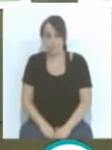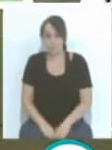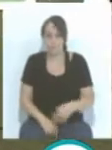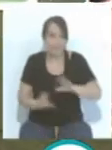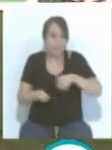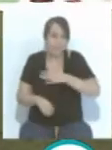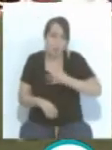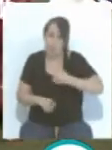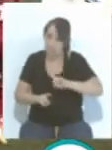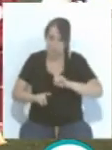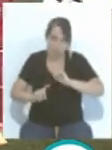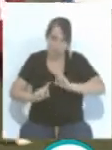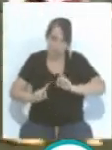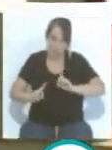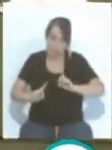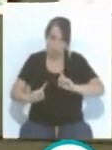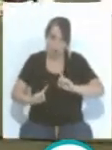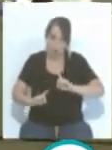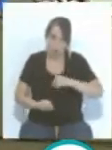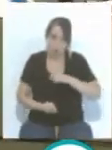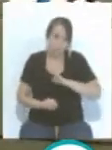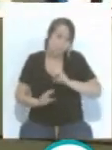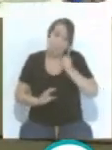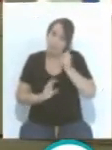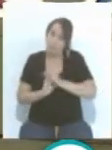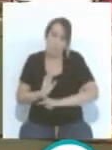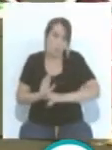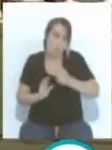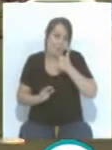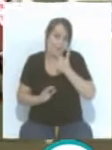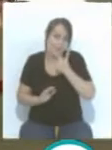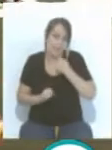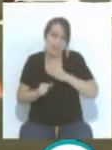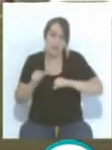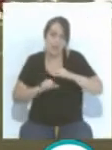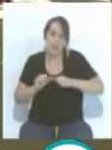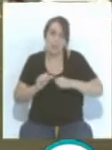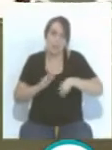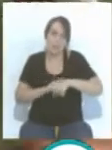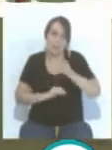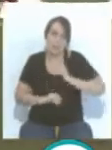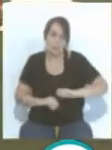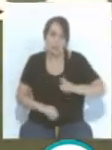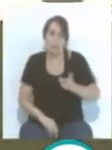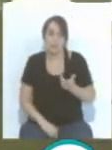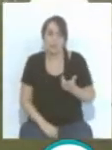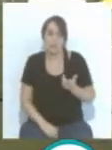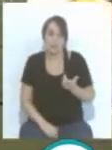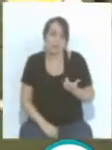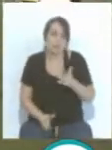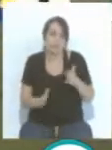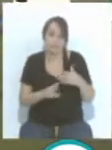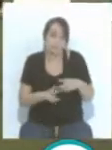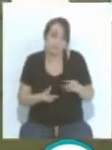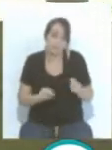el Cádiz no quiera, es el propio protocolo de la Liga de Fútbol Profesional que sigue rigiendo el que terminó la